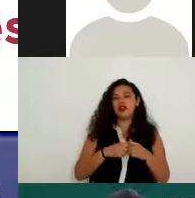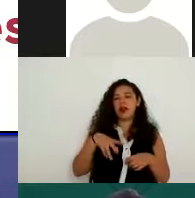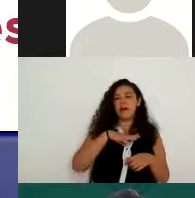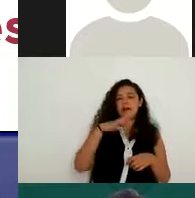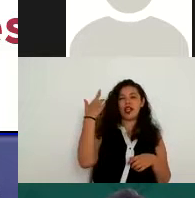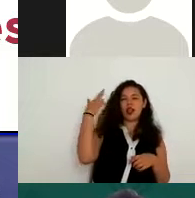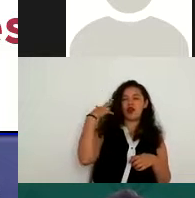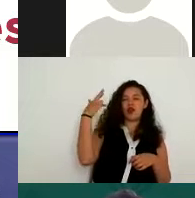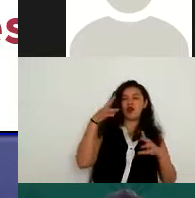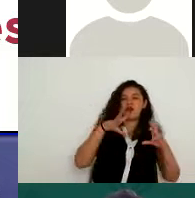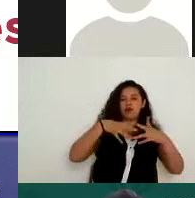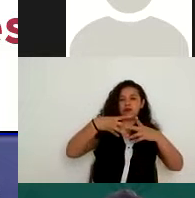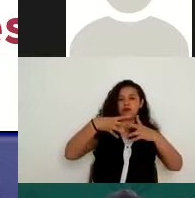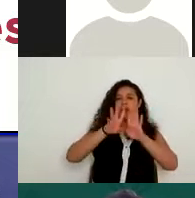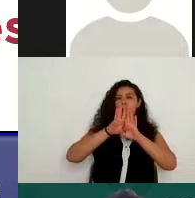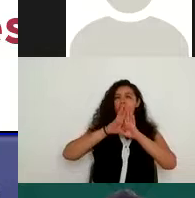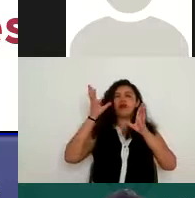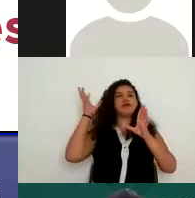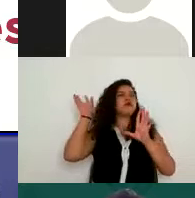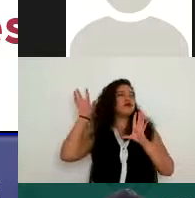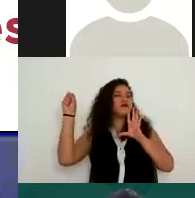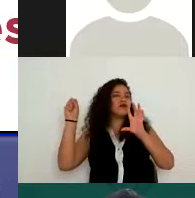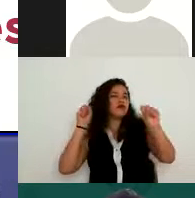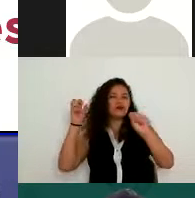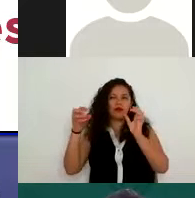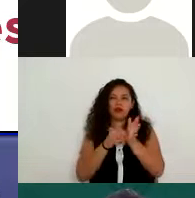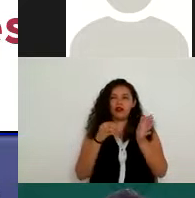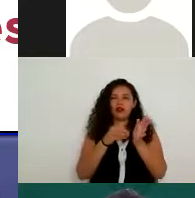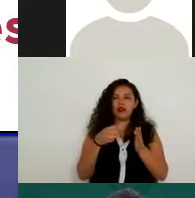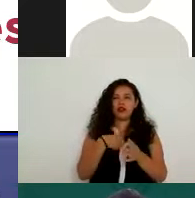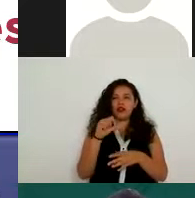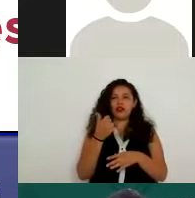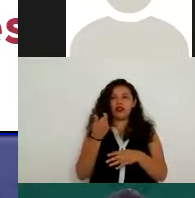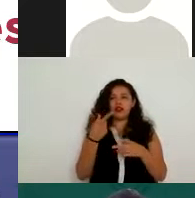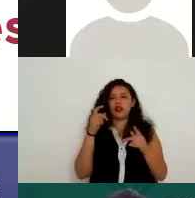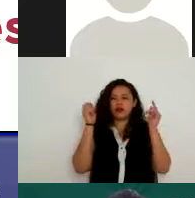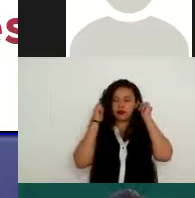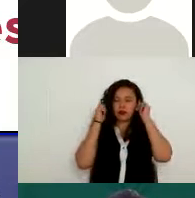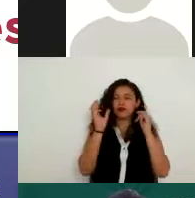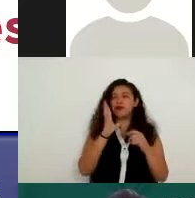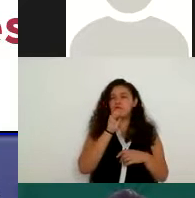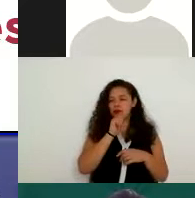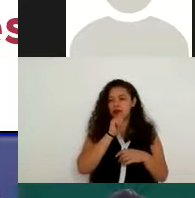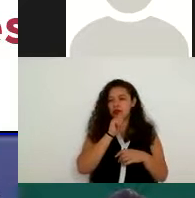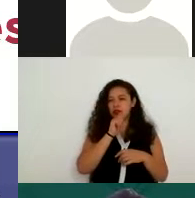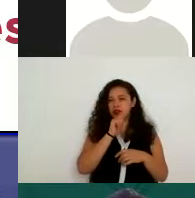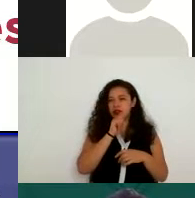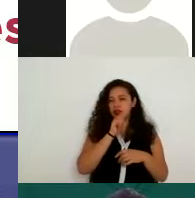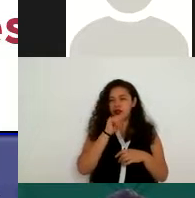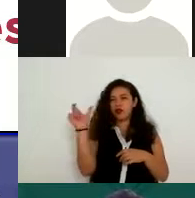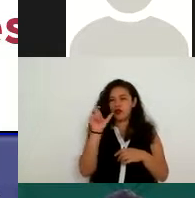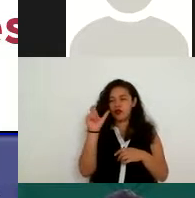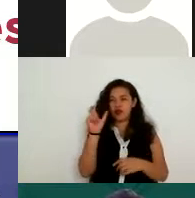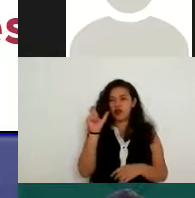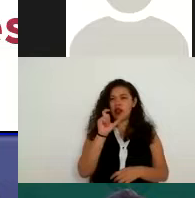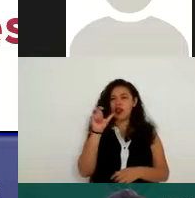computadora. Entonces, no me permite escucharlo a través de los audífonos. Entonces, cuando es el turno de Alex,